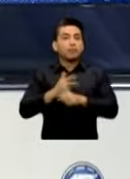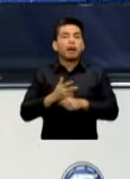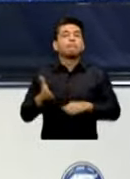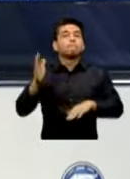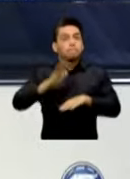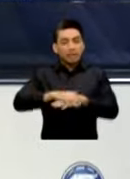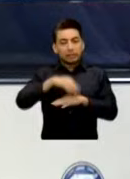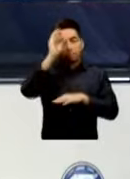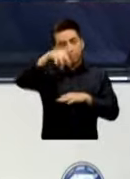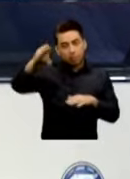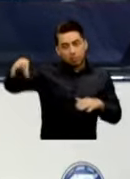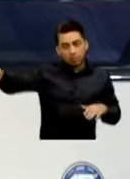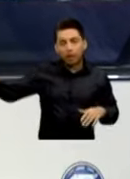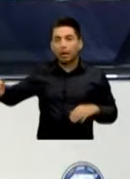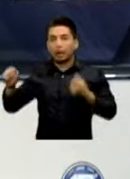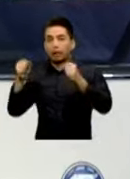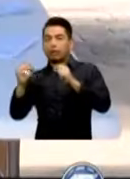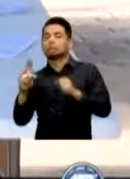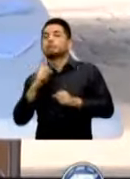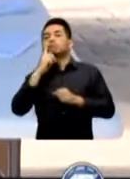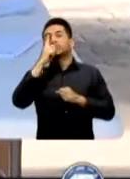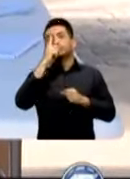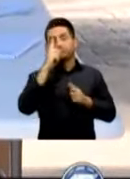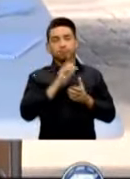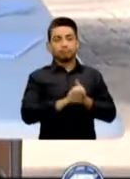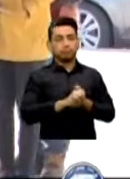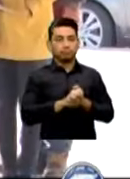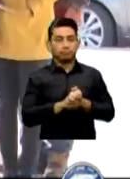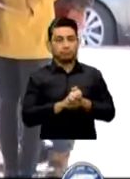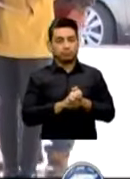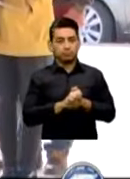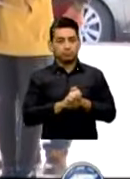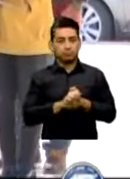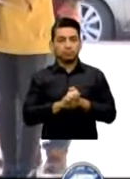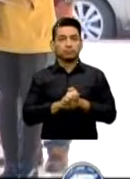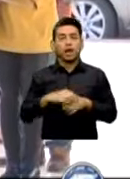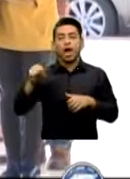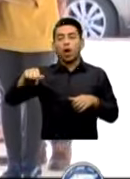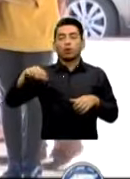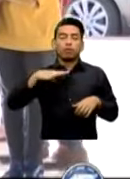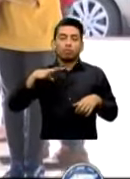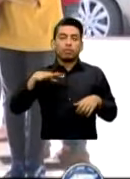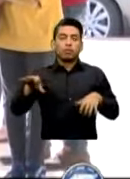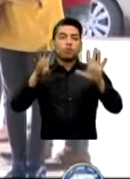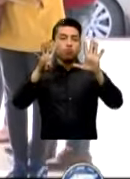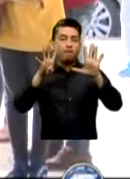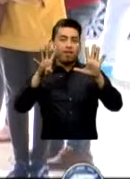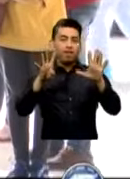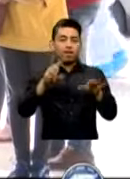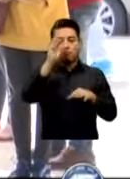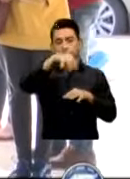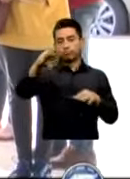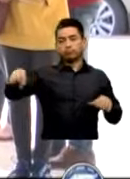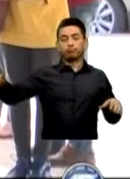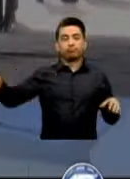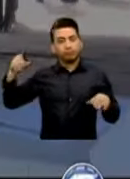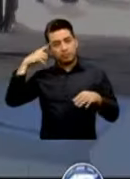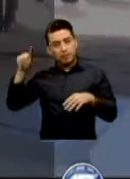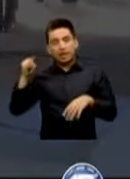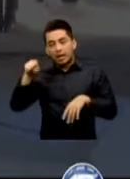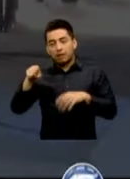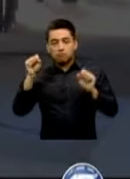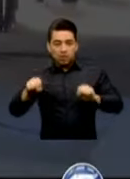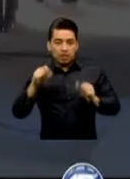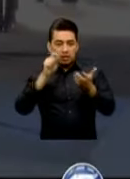realizar hisopados En Mauritana existen nueve centros En donde las personas que tienen la sospecha De haber contraído COVID-19